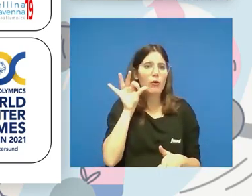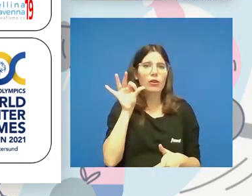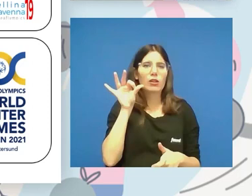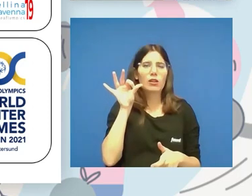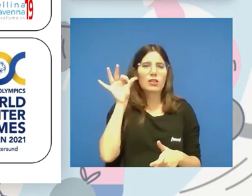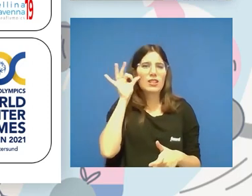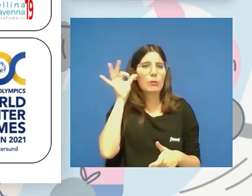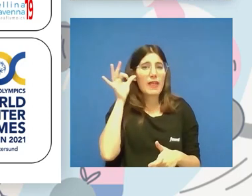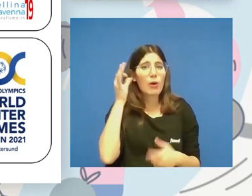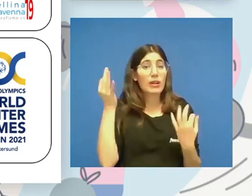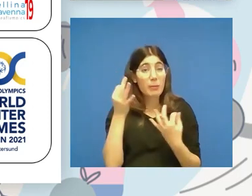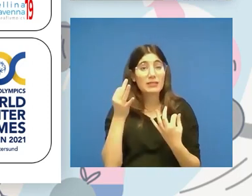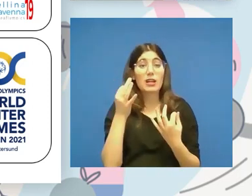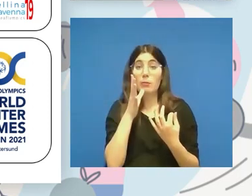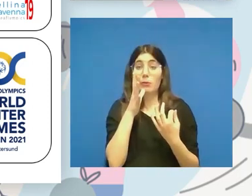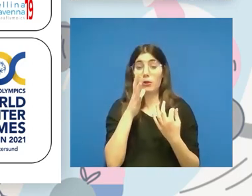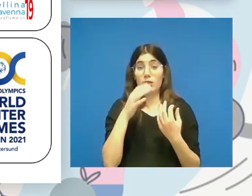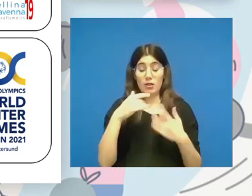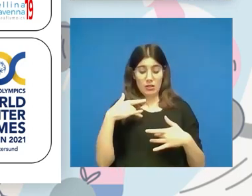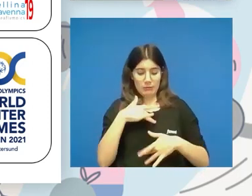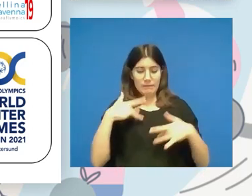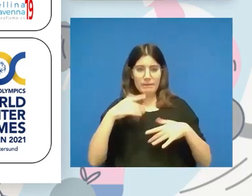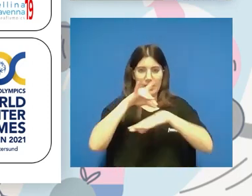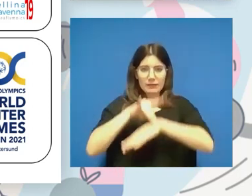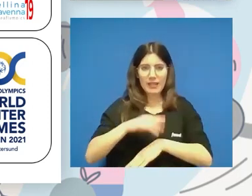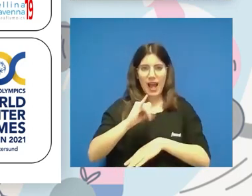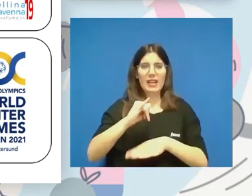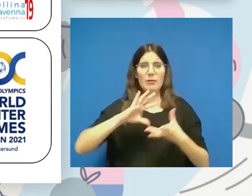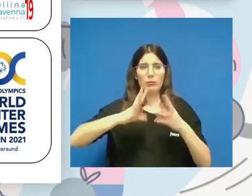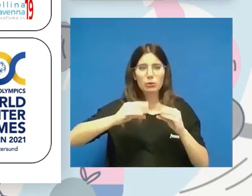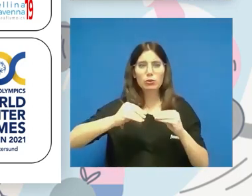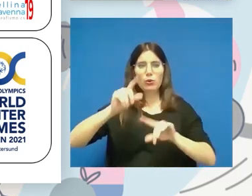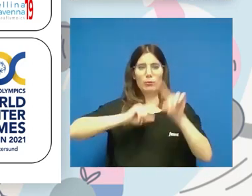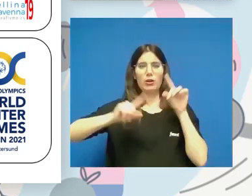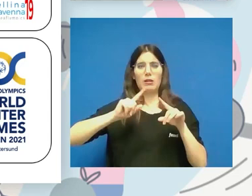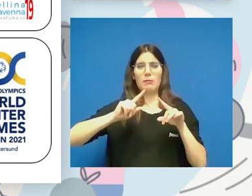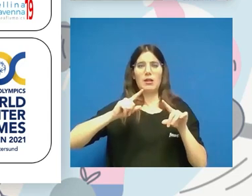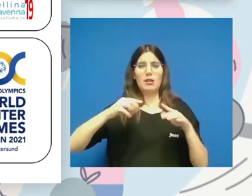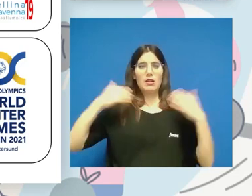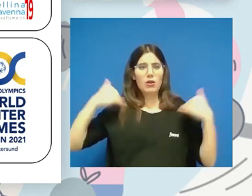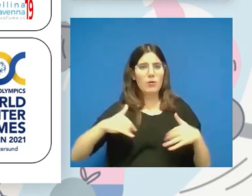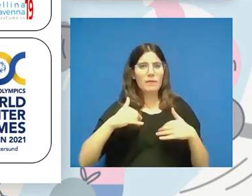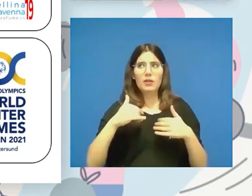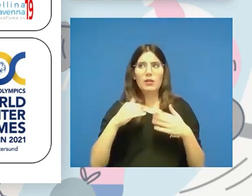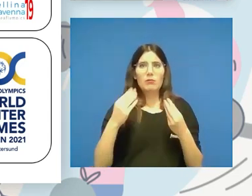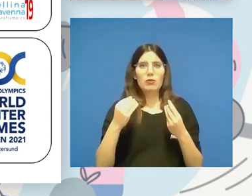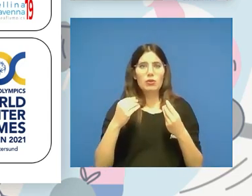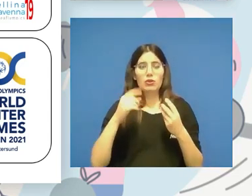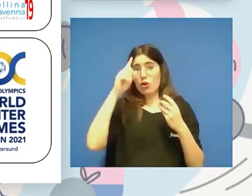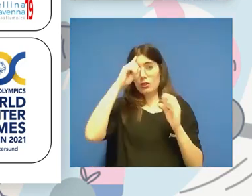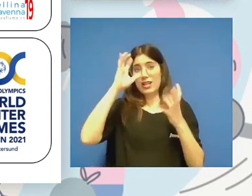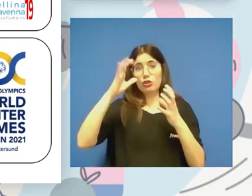comorbilidades, problemas de cardiopatías congénitas, hiperlaxitud, inestabilidad lacto-ansial. ¿Qué pasa con los trastornos del